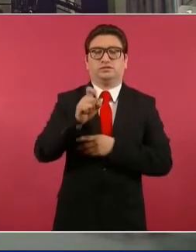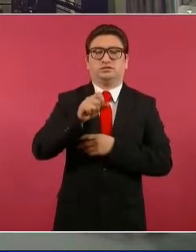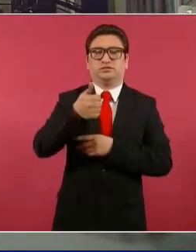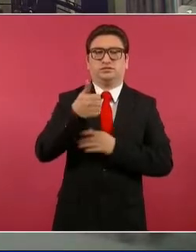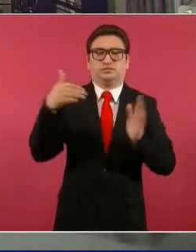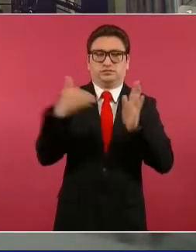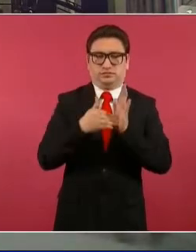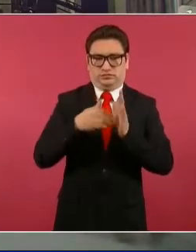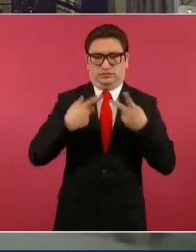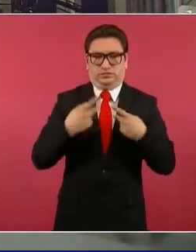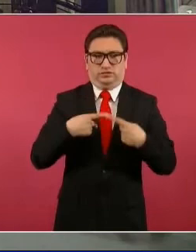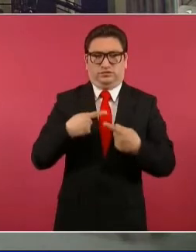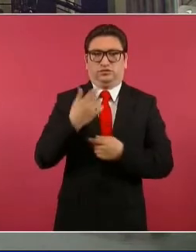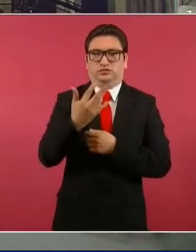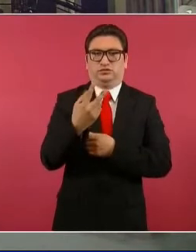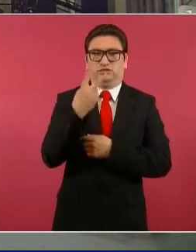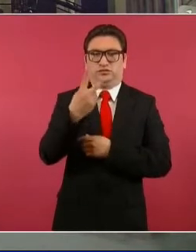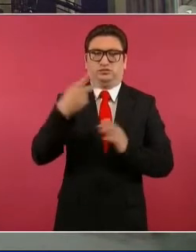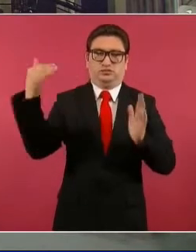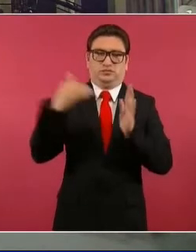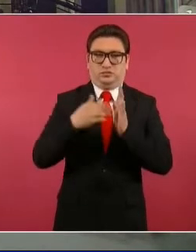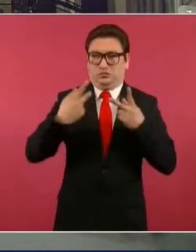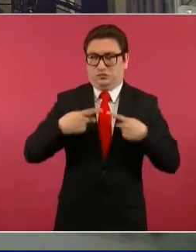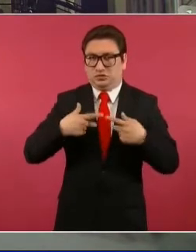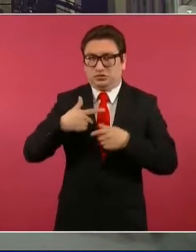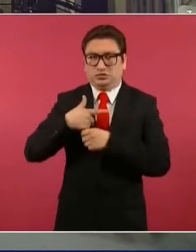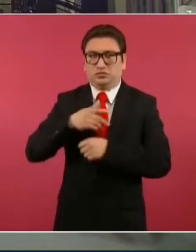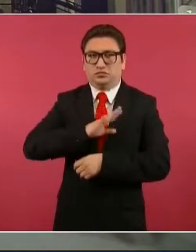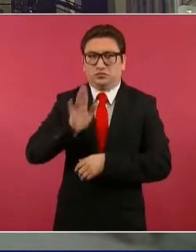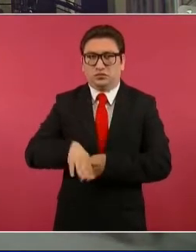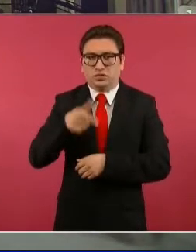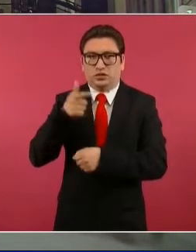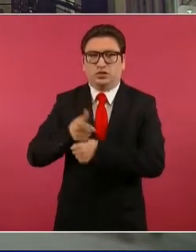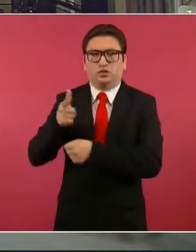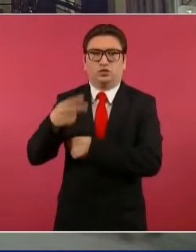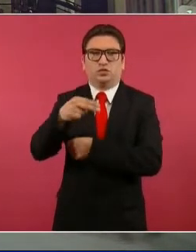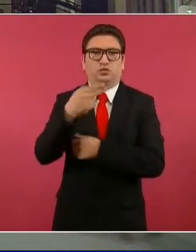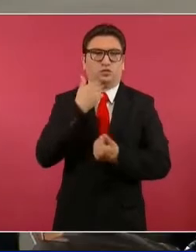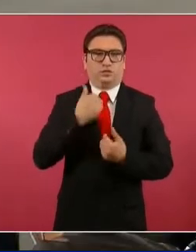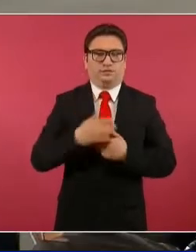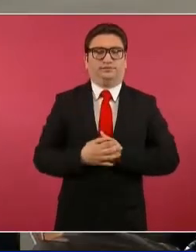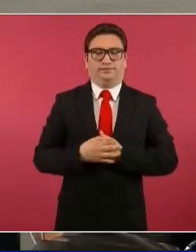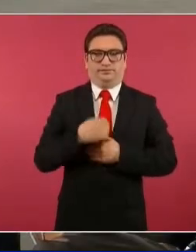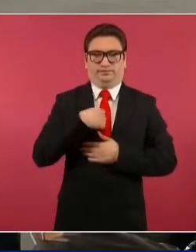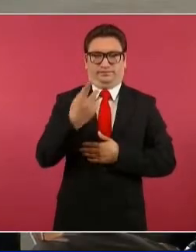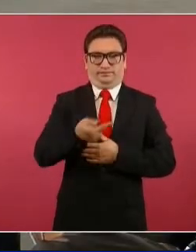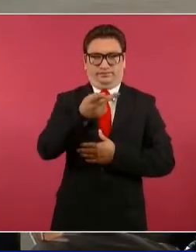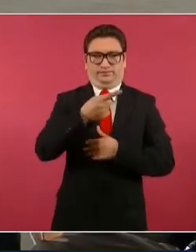más de 52 mil cuerpos sin identificar. Esa sería mi primera pregunta, presidente. Bueno, pues